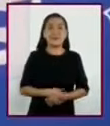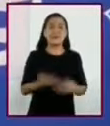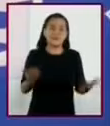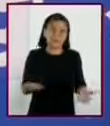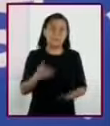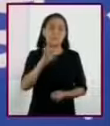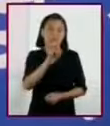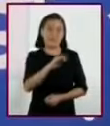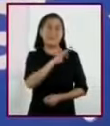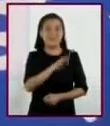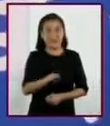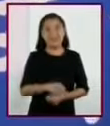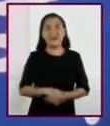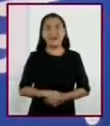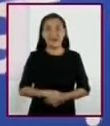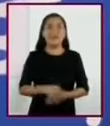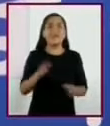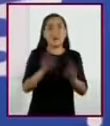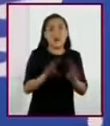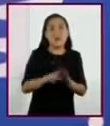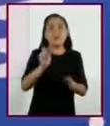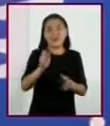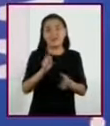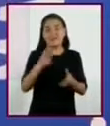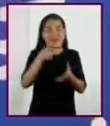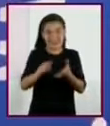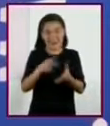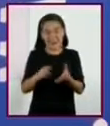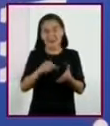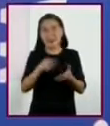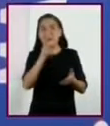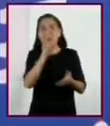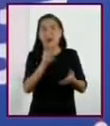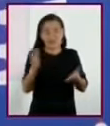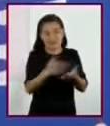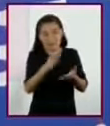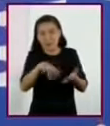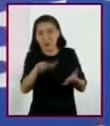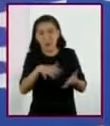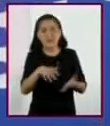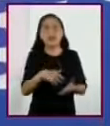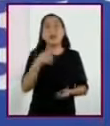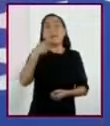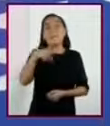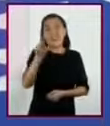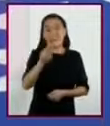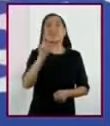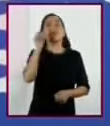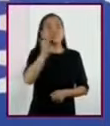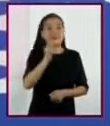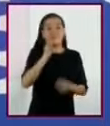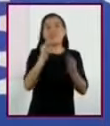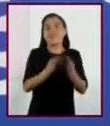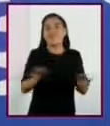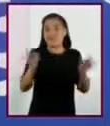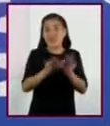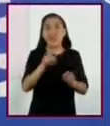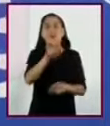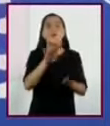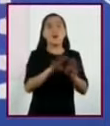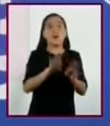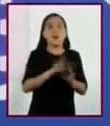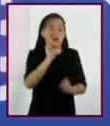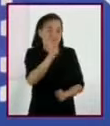Efectivamente, podemos ir directamente a buscar las palabras del diccionario, sin embargo, siempre es importante que trates de